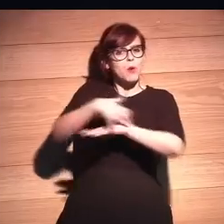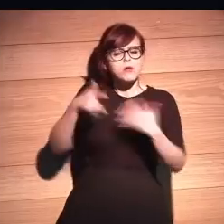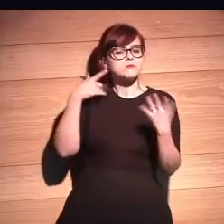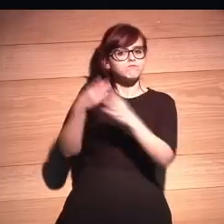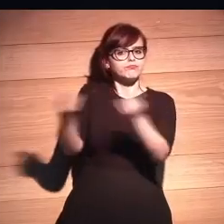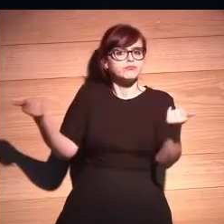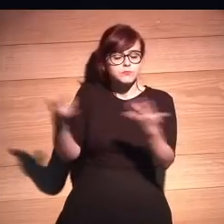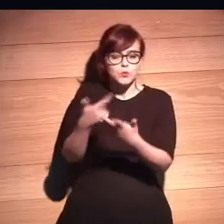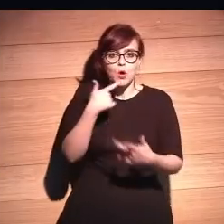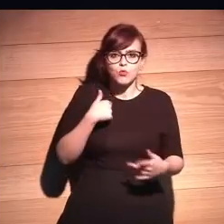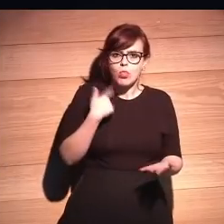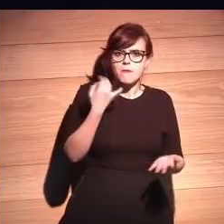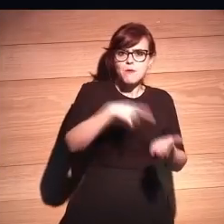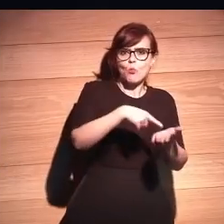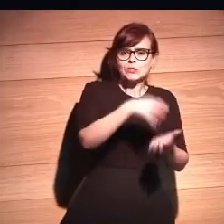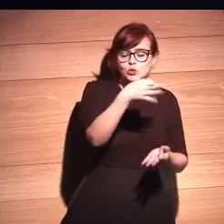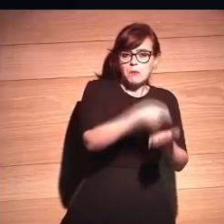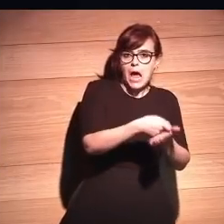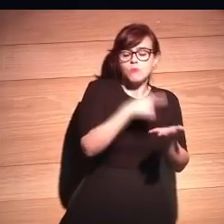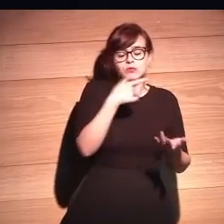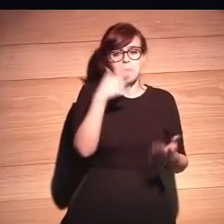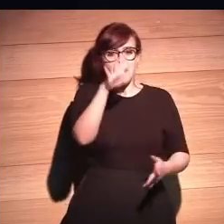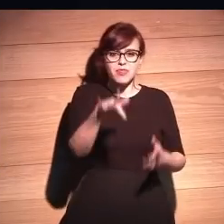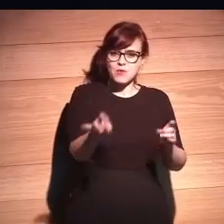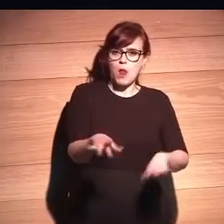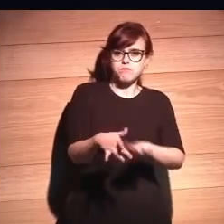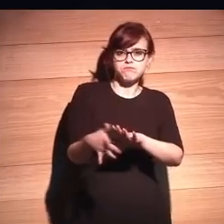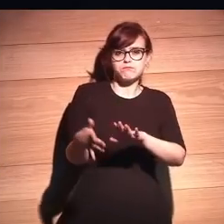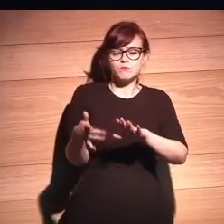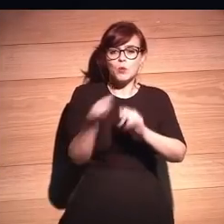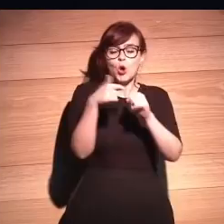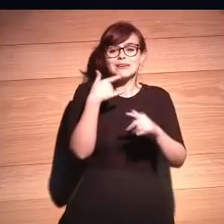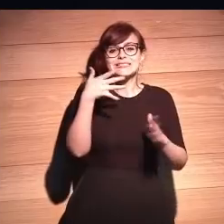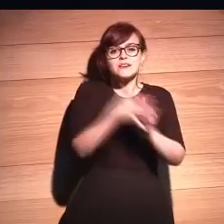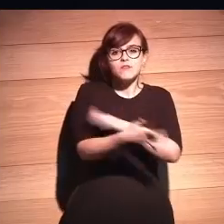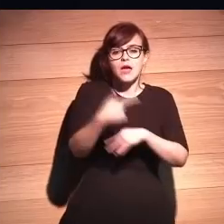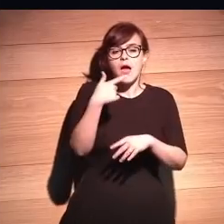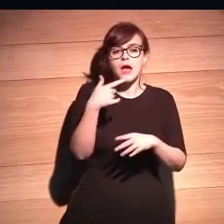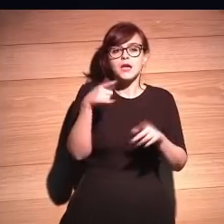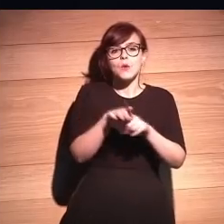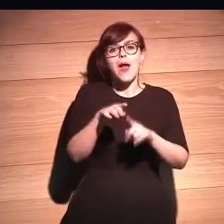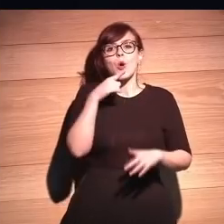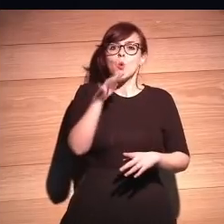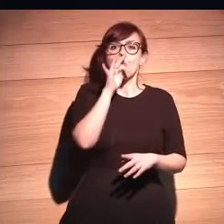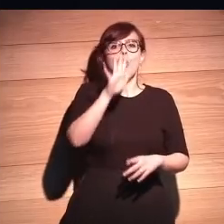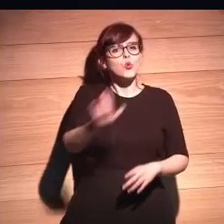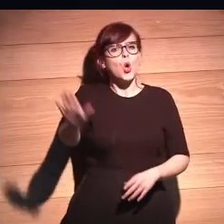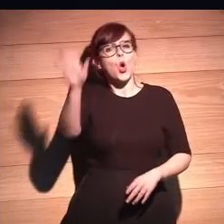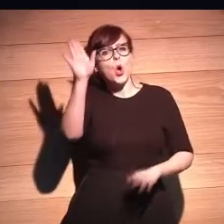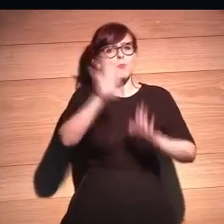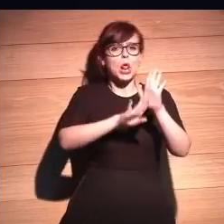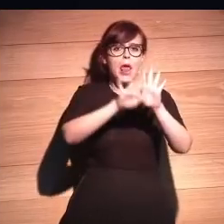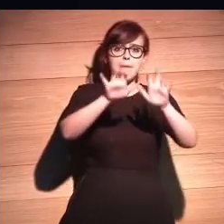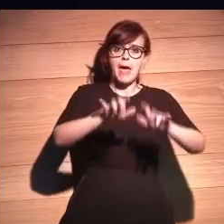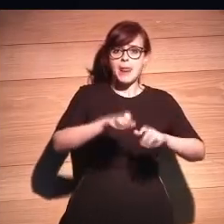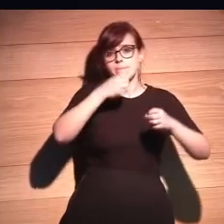otra manera no soy yo el que tiene que hacer pues yo preferiría pensar que hemos de organizarlo de tal manera que no depende de que alguien ponga la mano así y diga juro que voy a programar bien